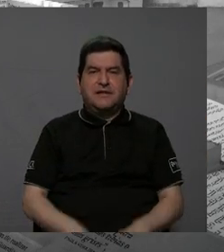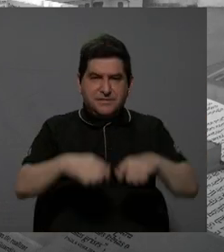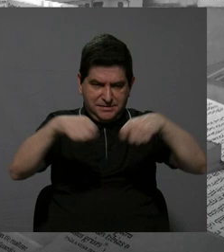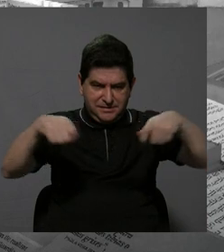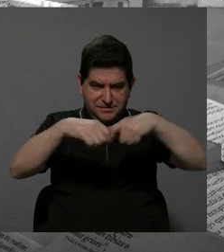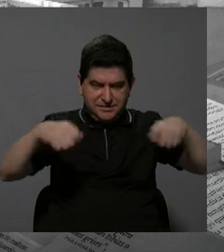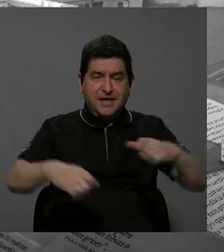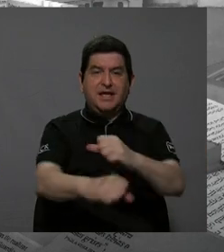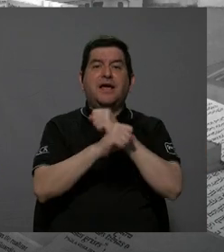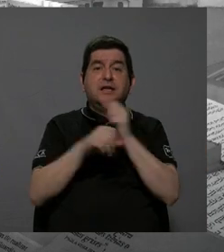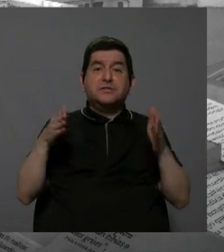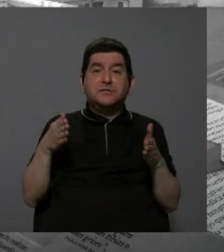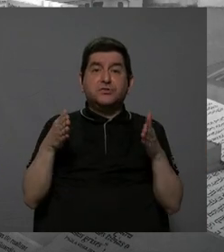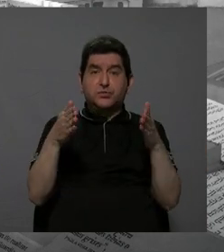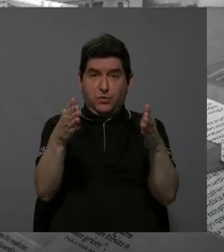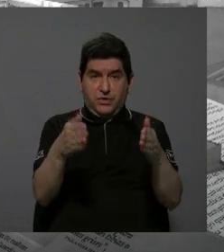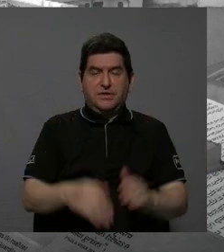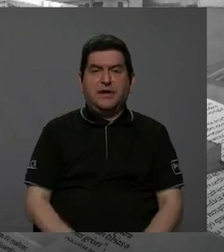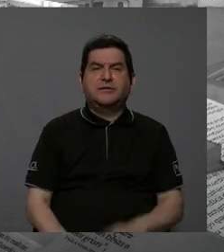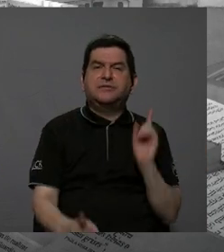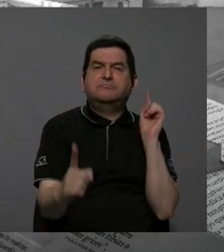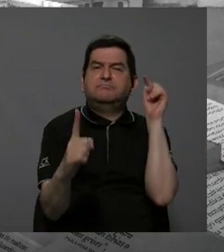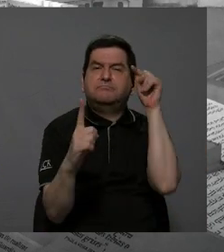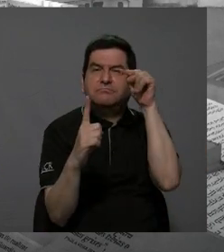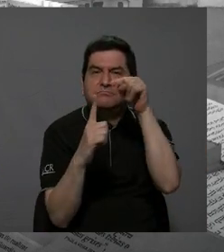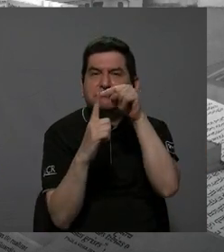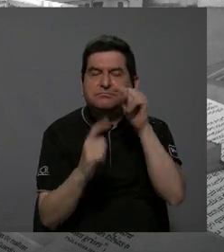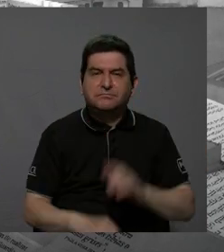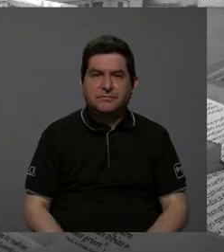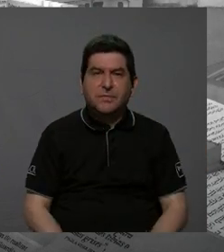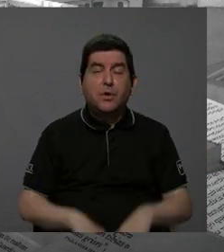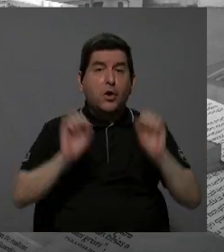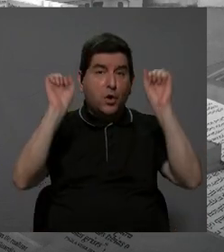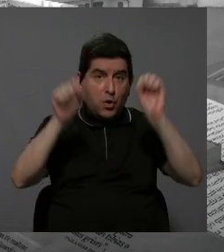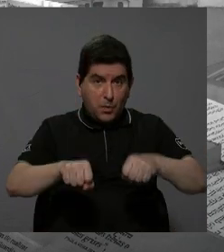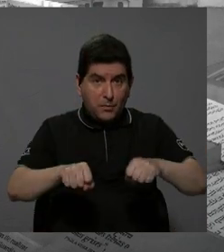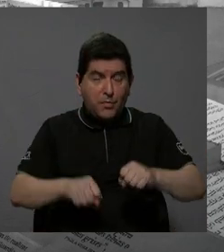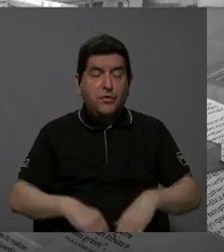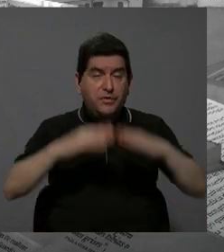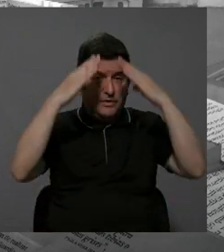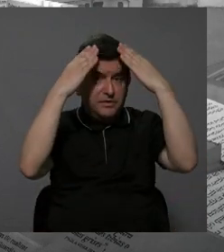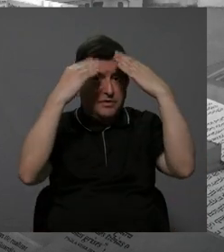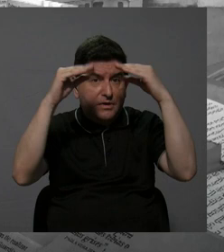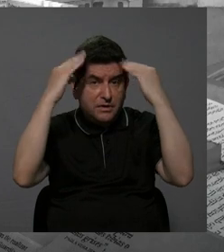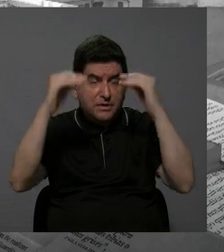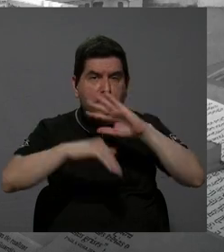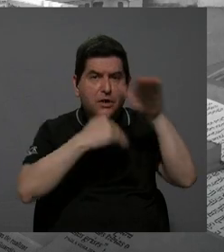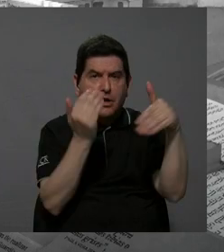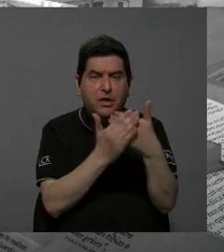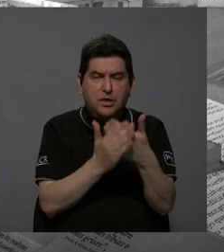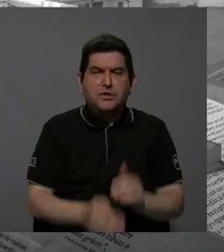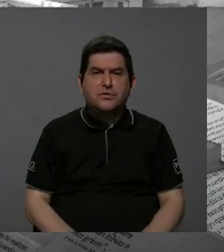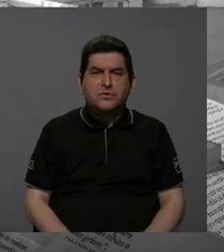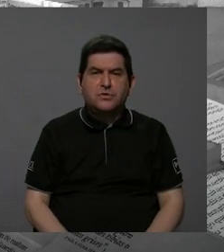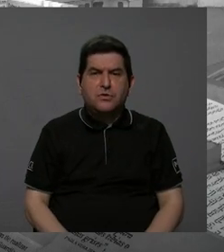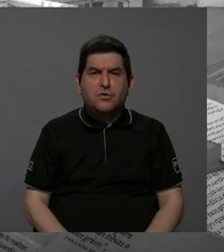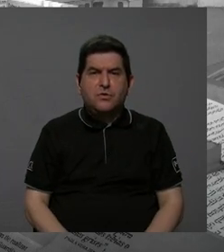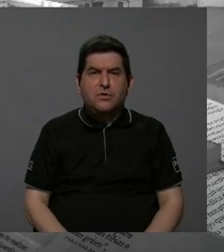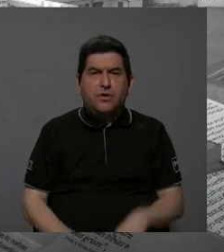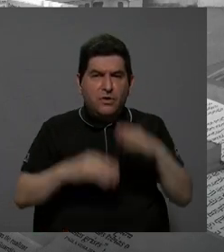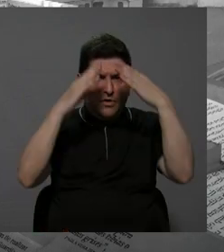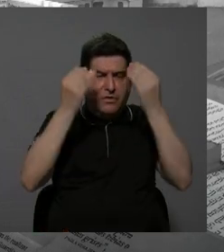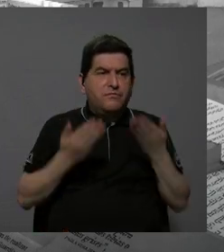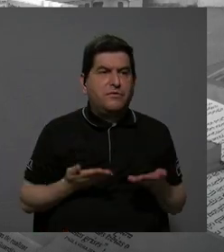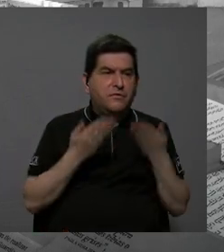área de seguridad vial justamente con el fin de poder hacer que este informe y toda esta información que le pasamos a la